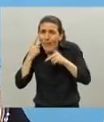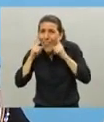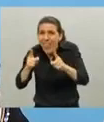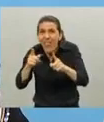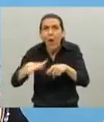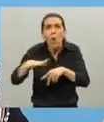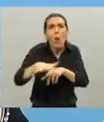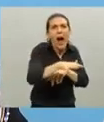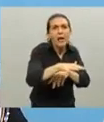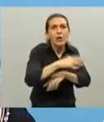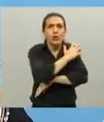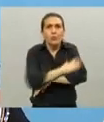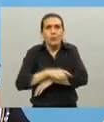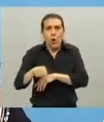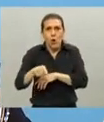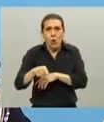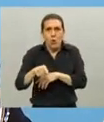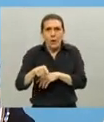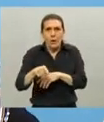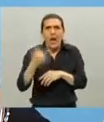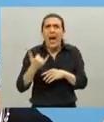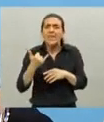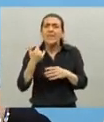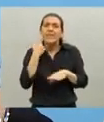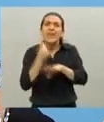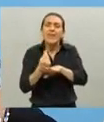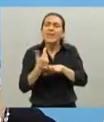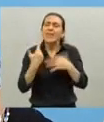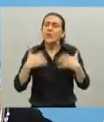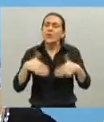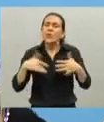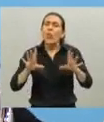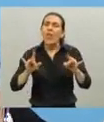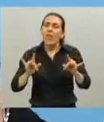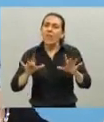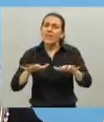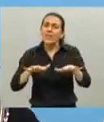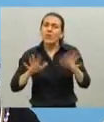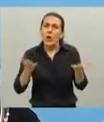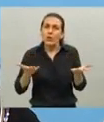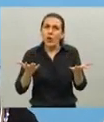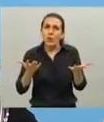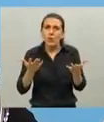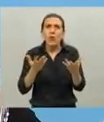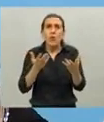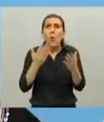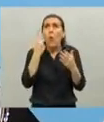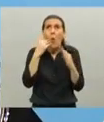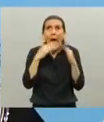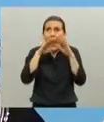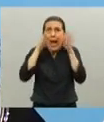Esos son barrios que viven en situaciones difíciles. Mucha gente en muy poco espacio.